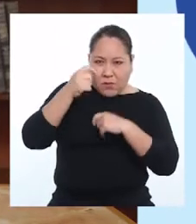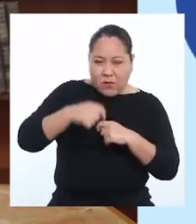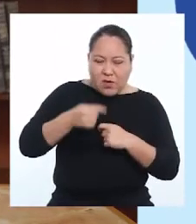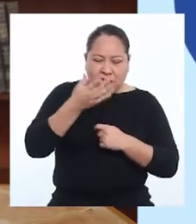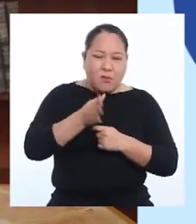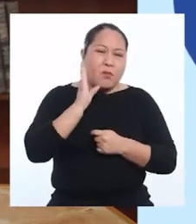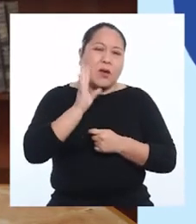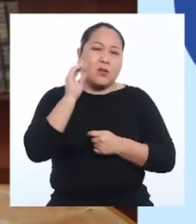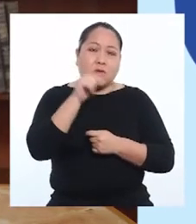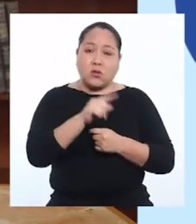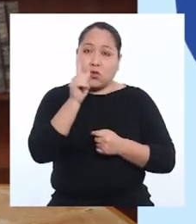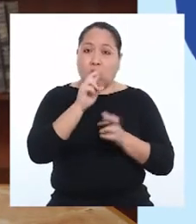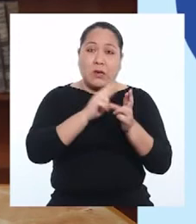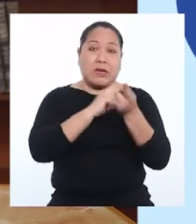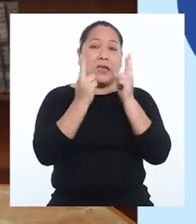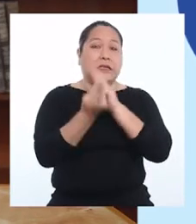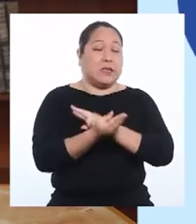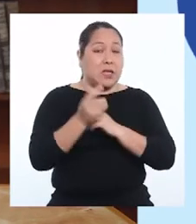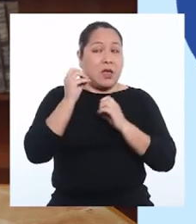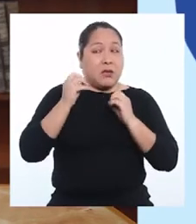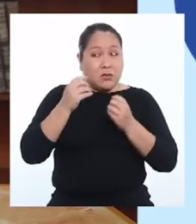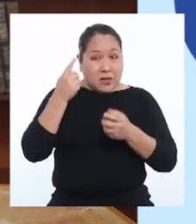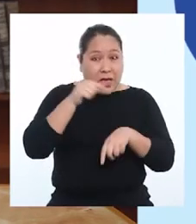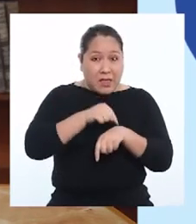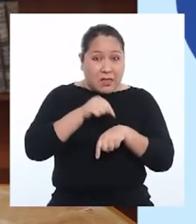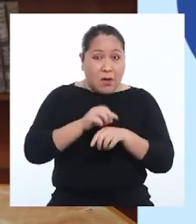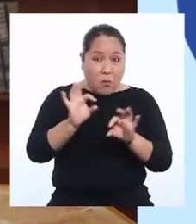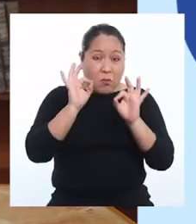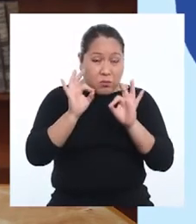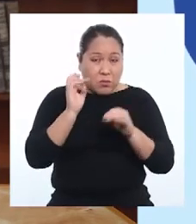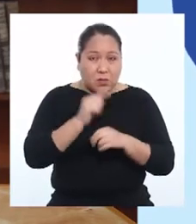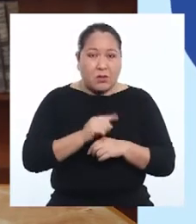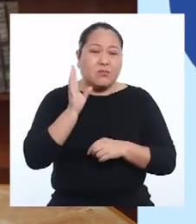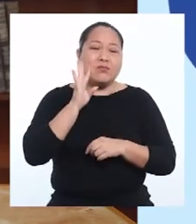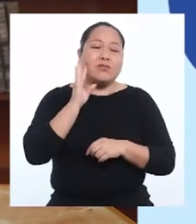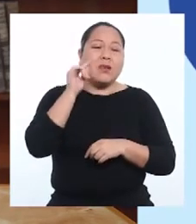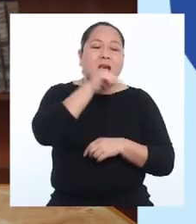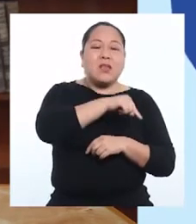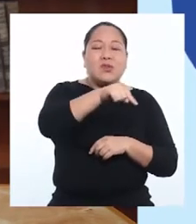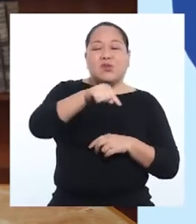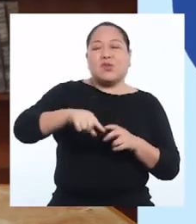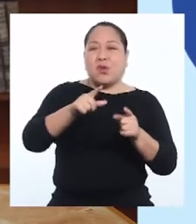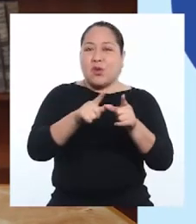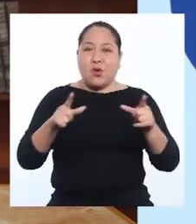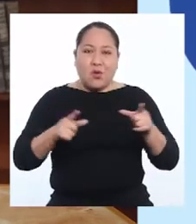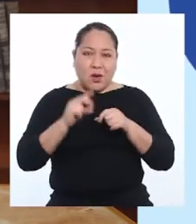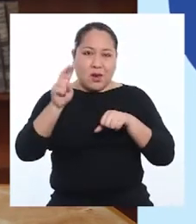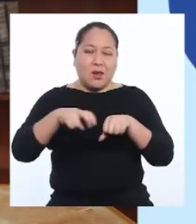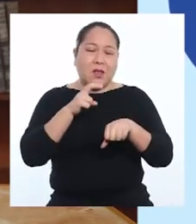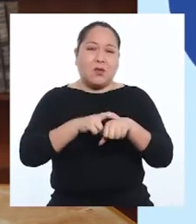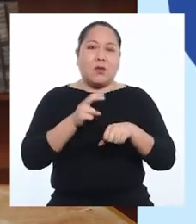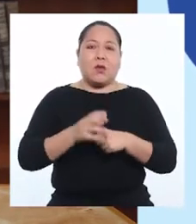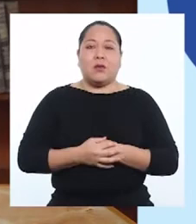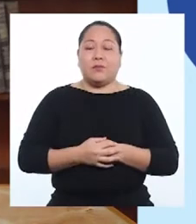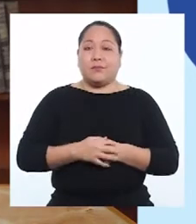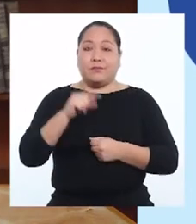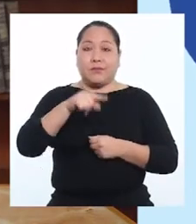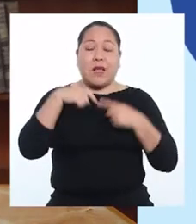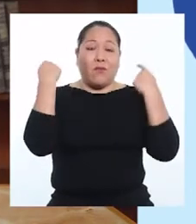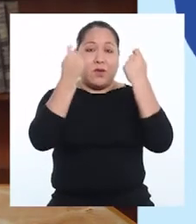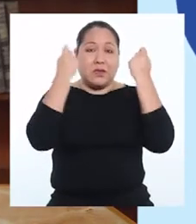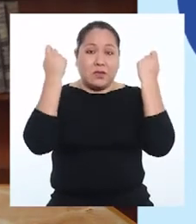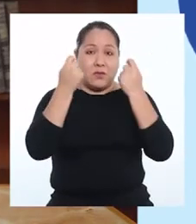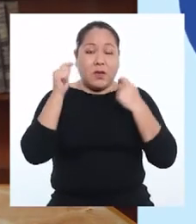que si no son reciclados, oportunamente contaminan los espacios naturales. Las